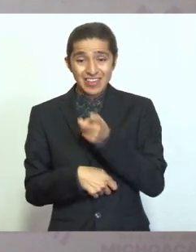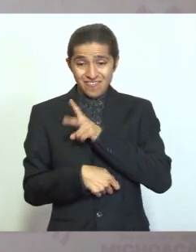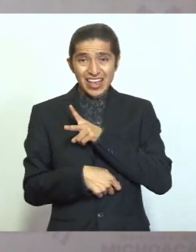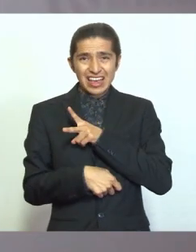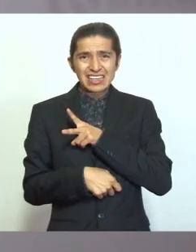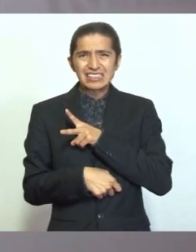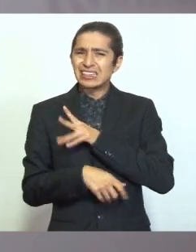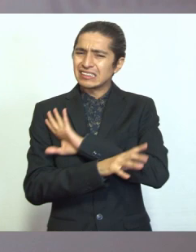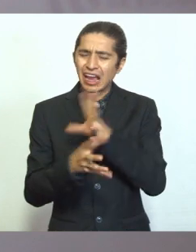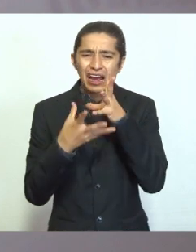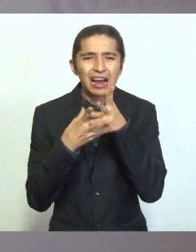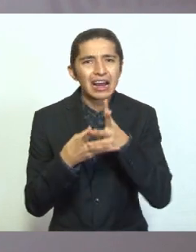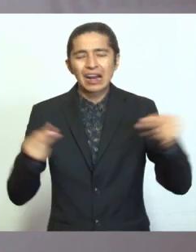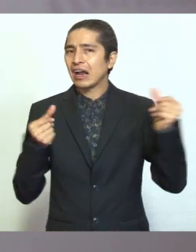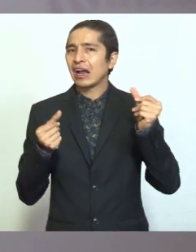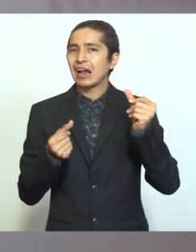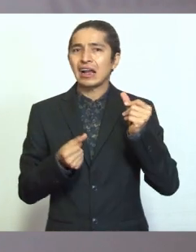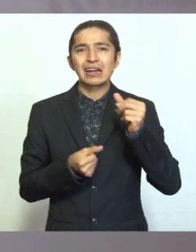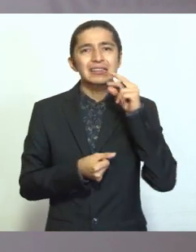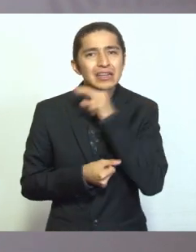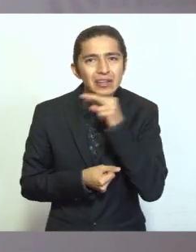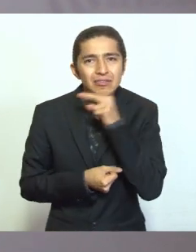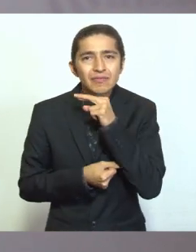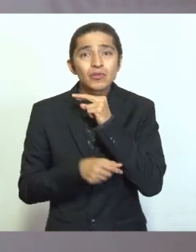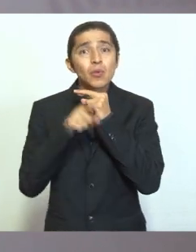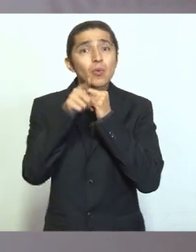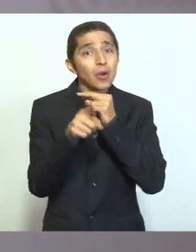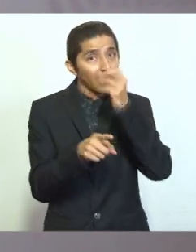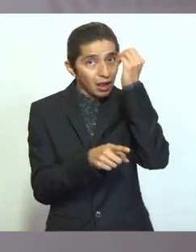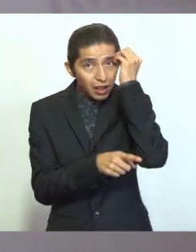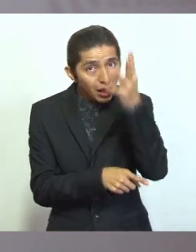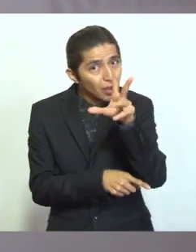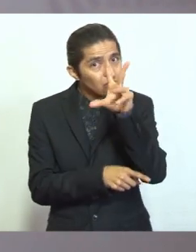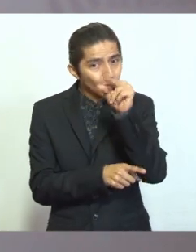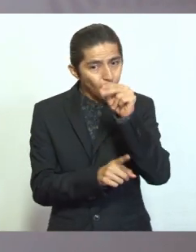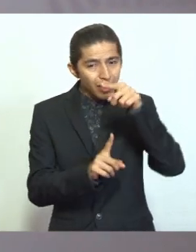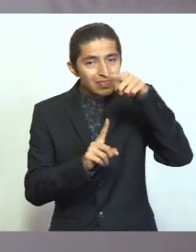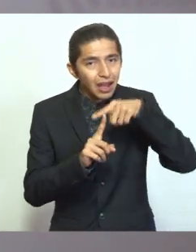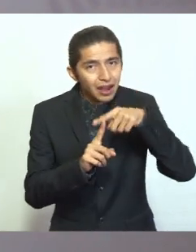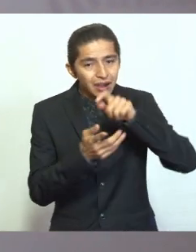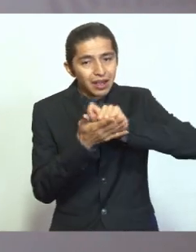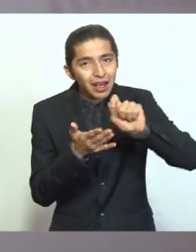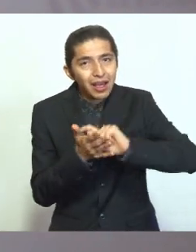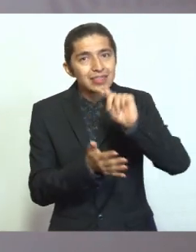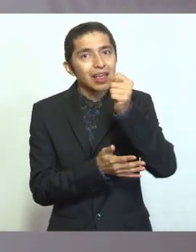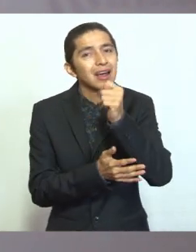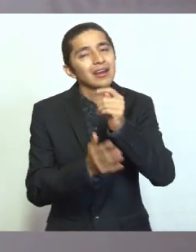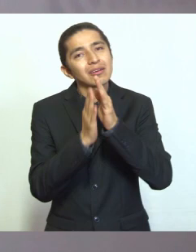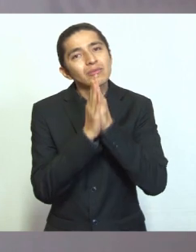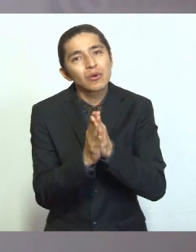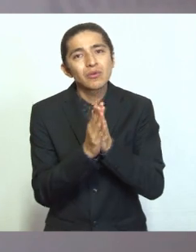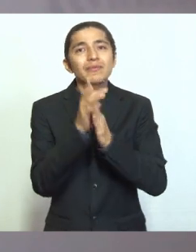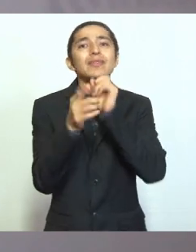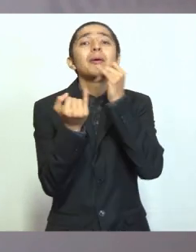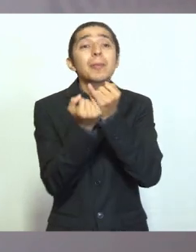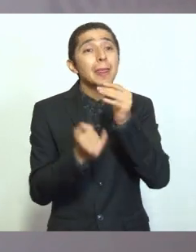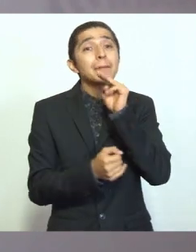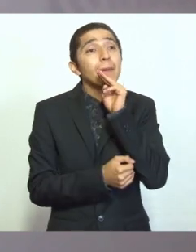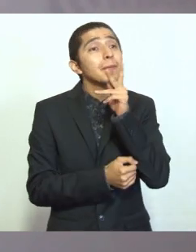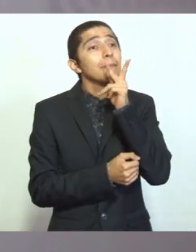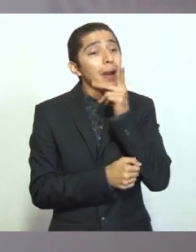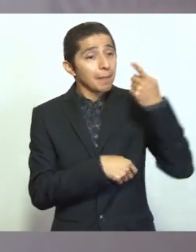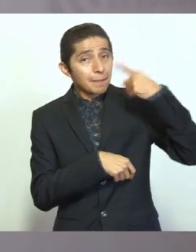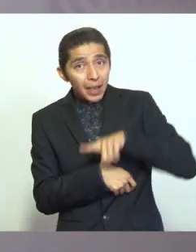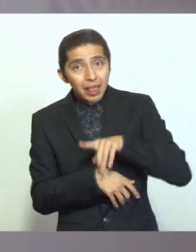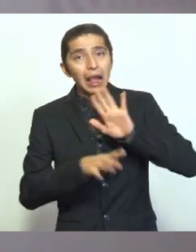pronto. No dejen de hacer sus tareas, las cosas que nuestros papás nos piden, sus